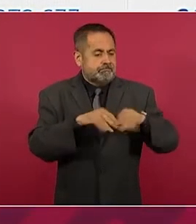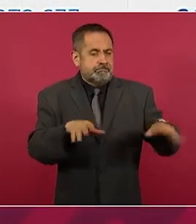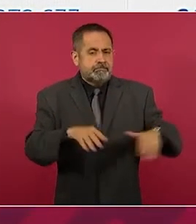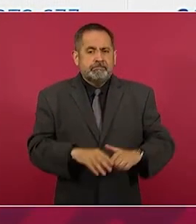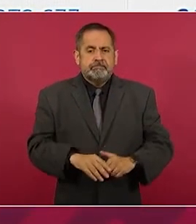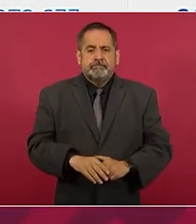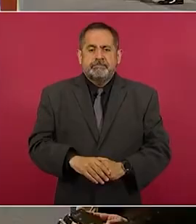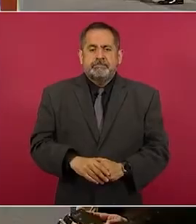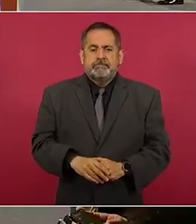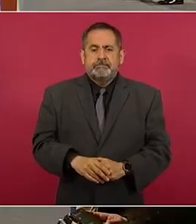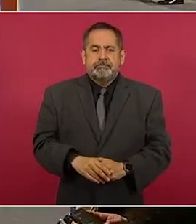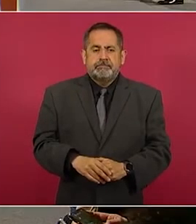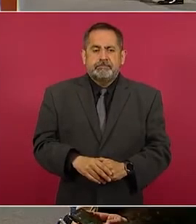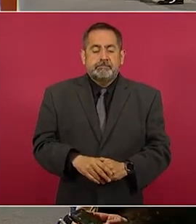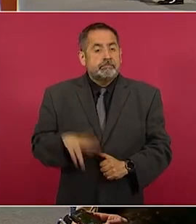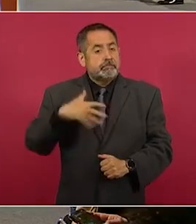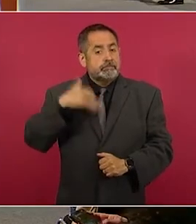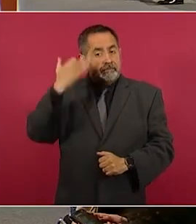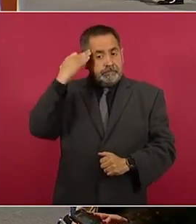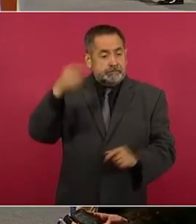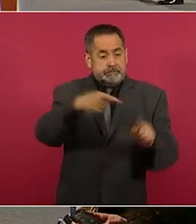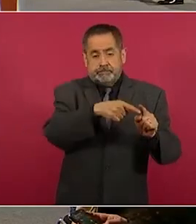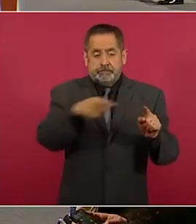En el porfiriato